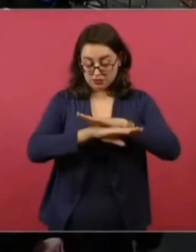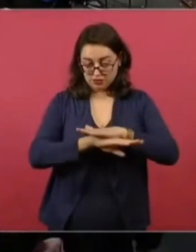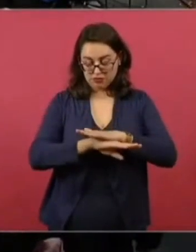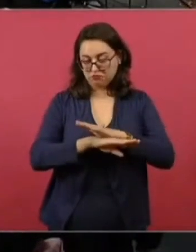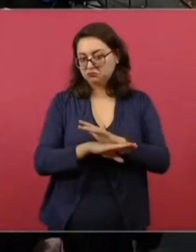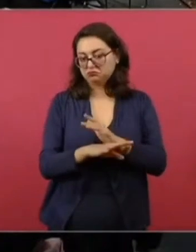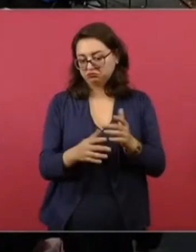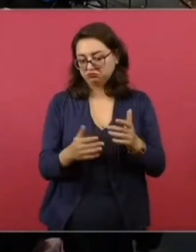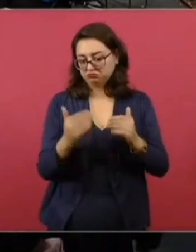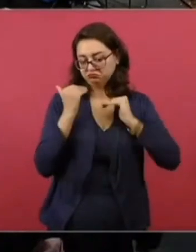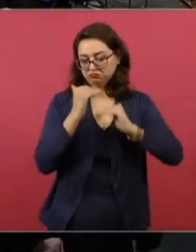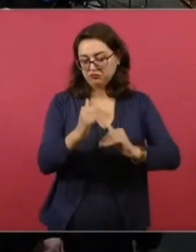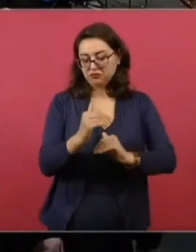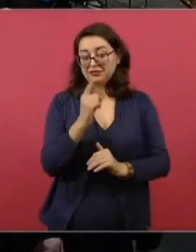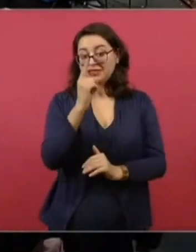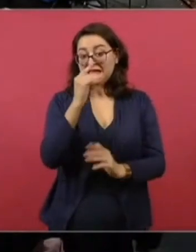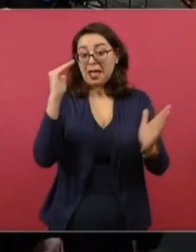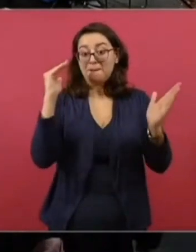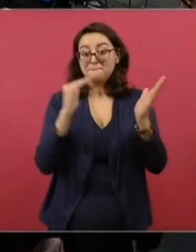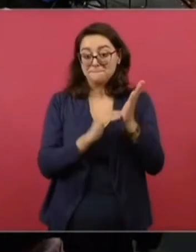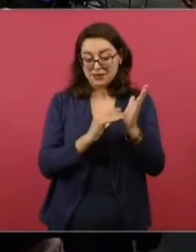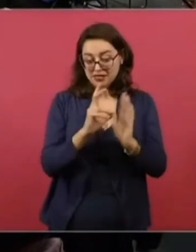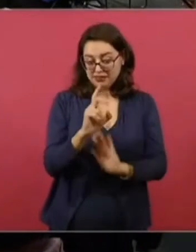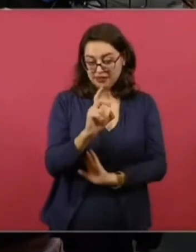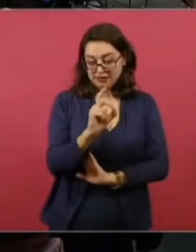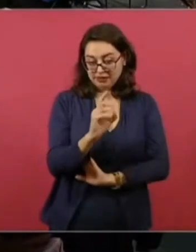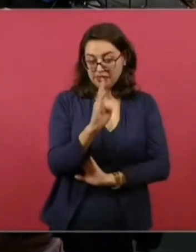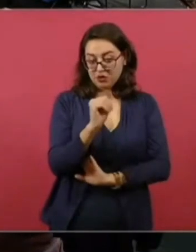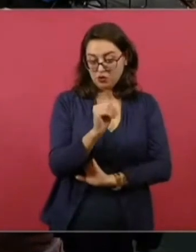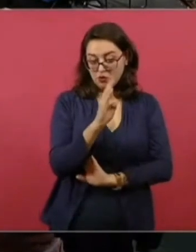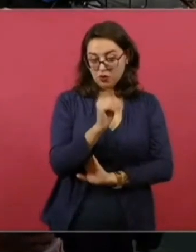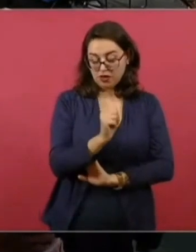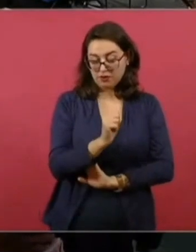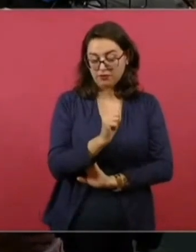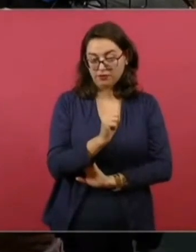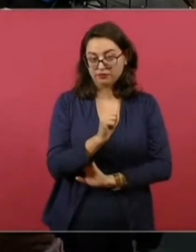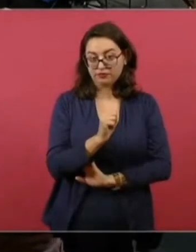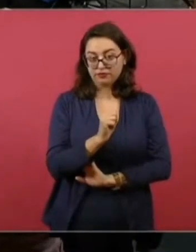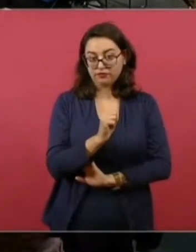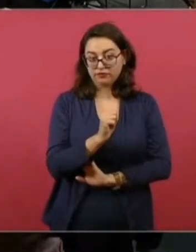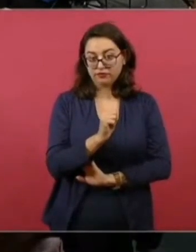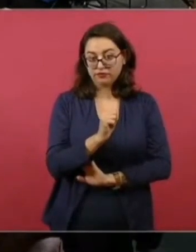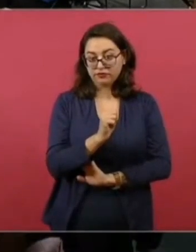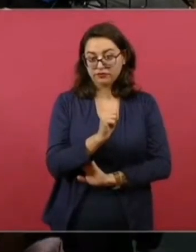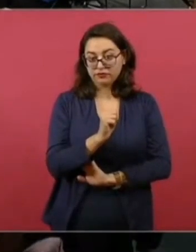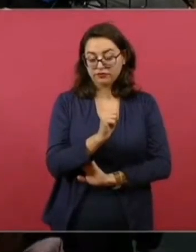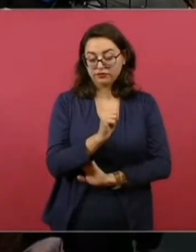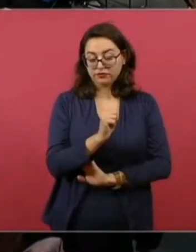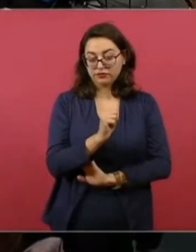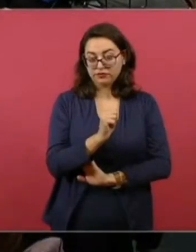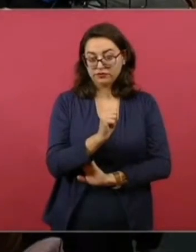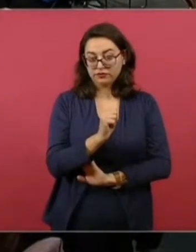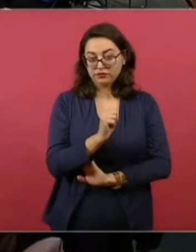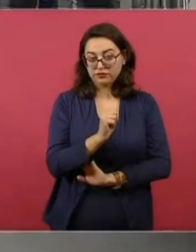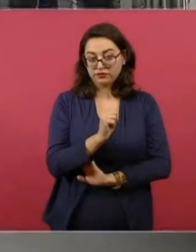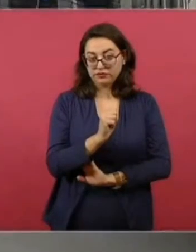cuatro meses, seis. ¿A la premiación o a medir? No, a medir. No,